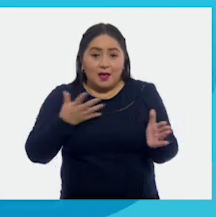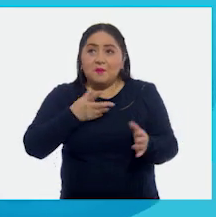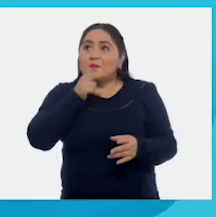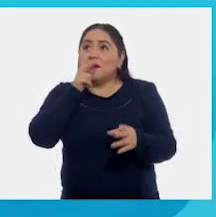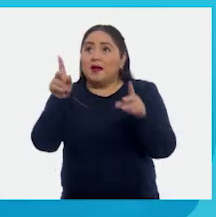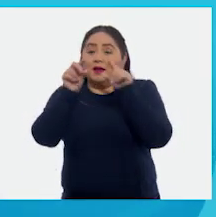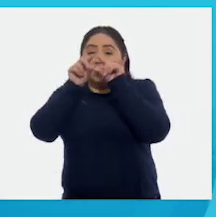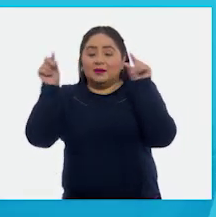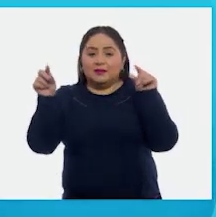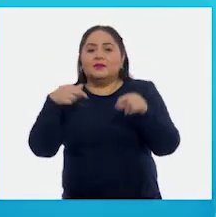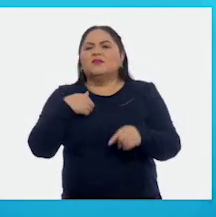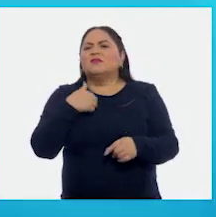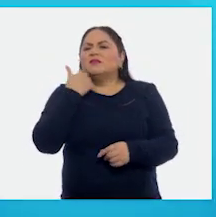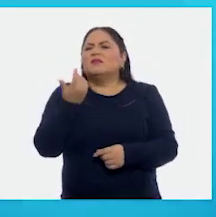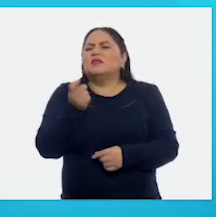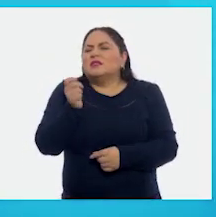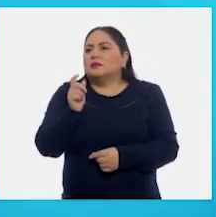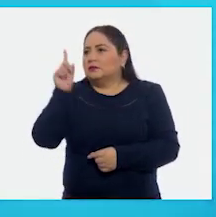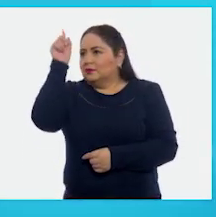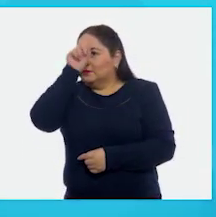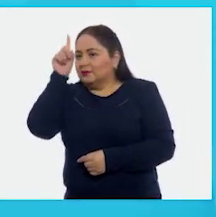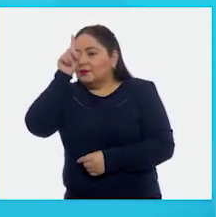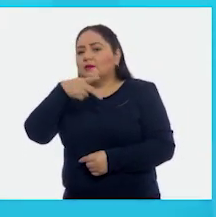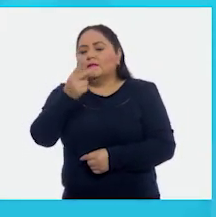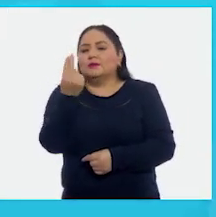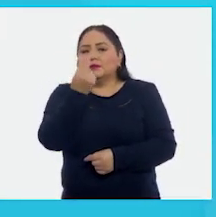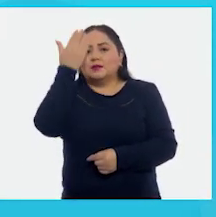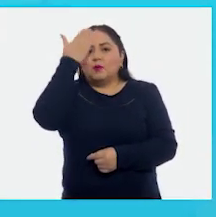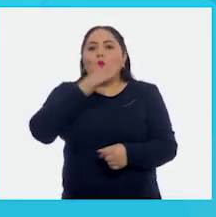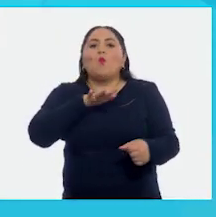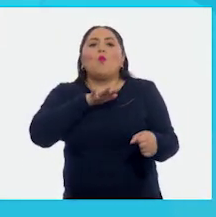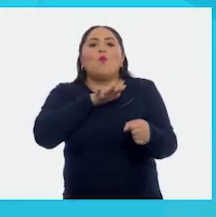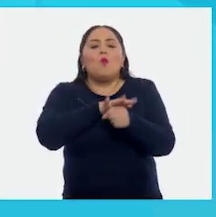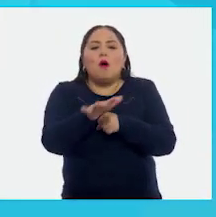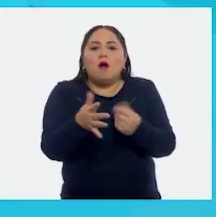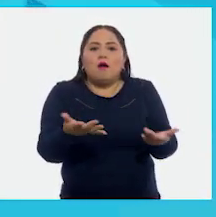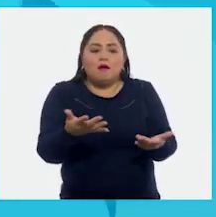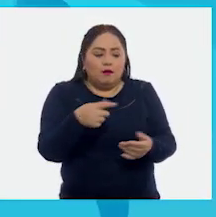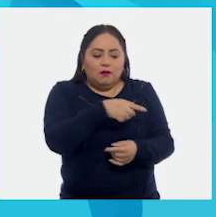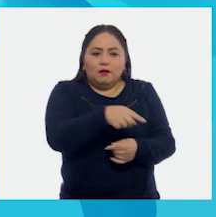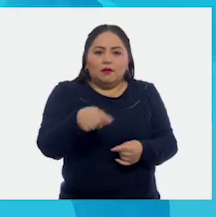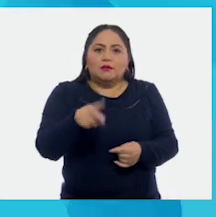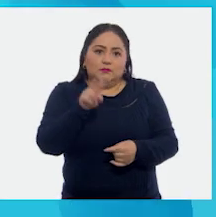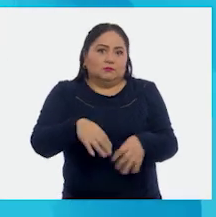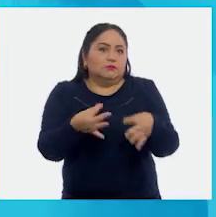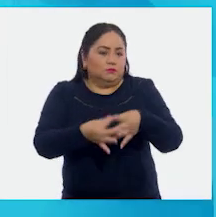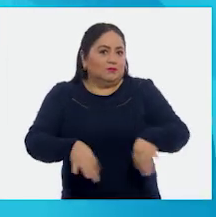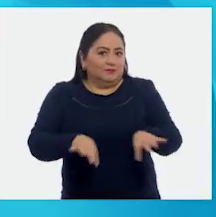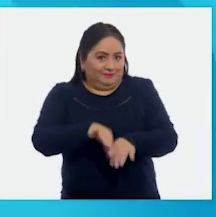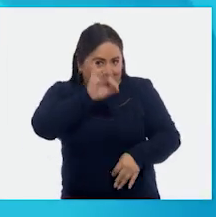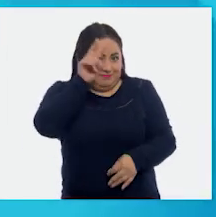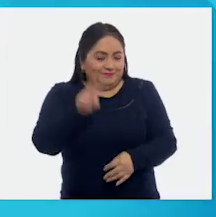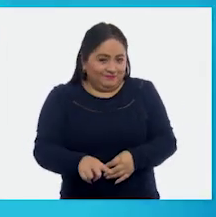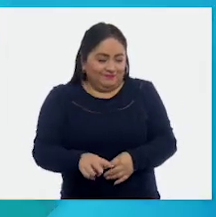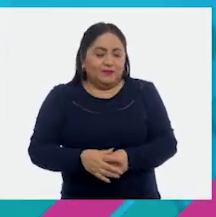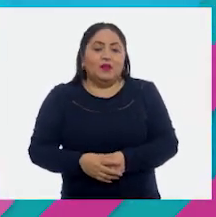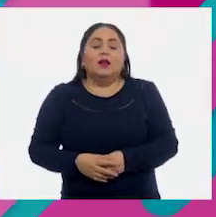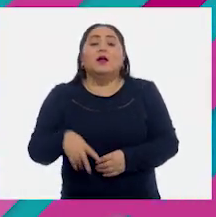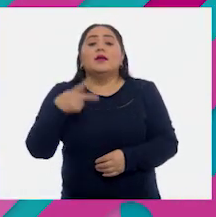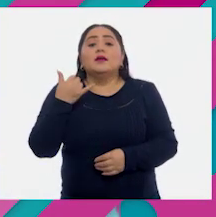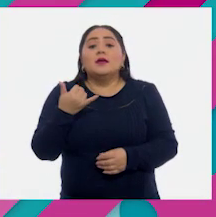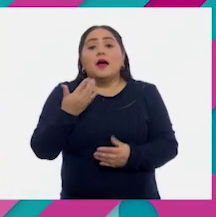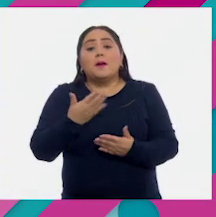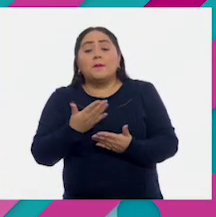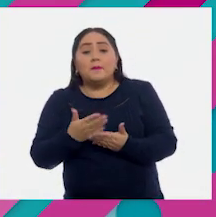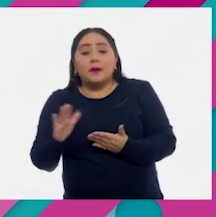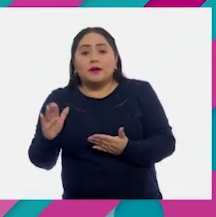que quiero recomendar, tengo que saber cuál es su autor. Eso es muy importante, ¿verdad? Y además,